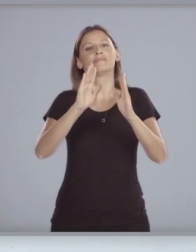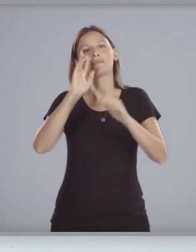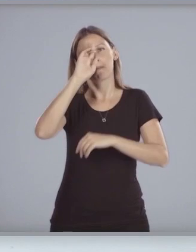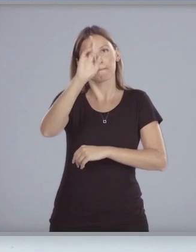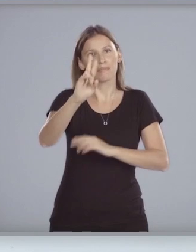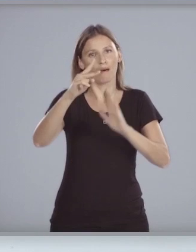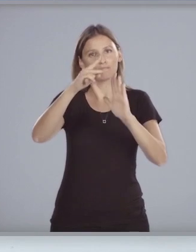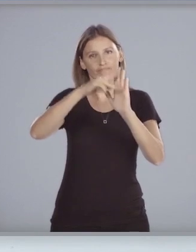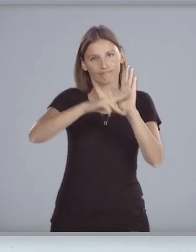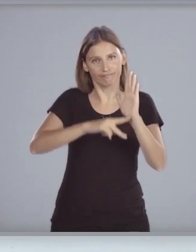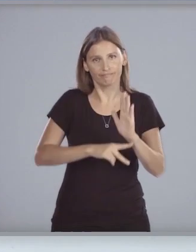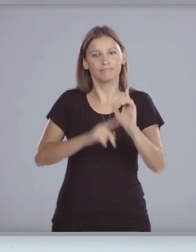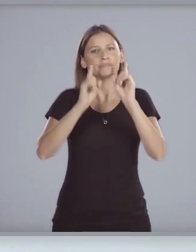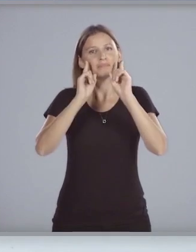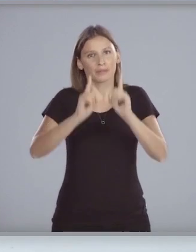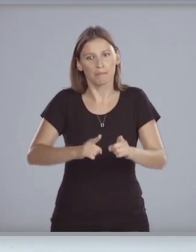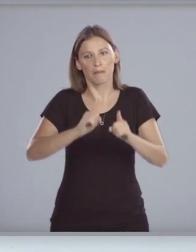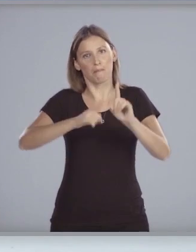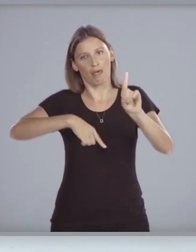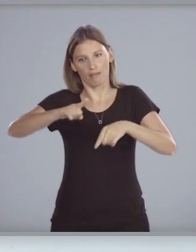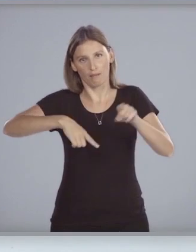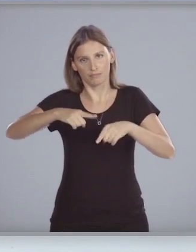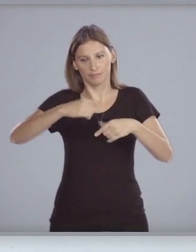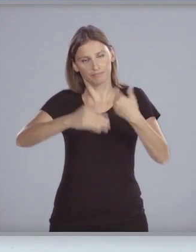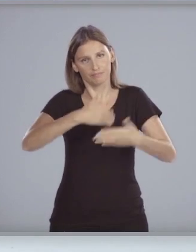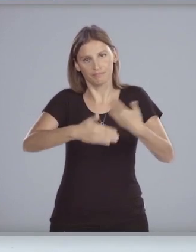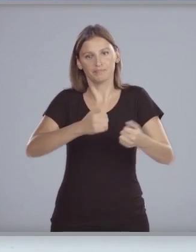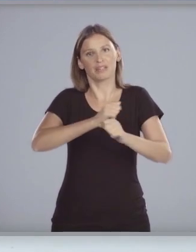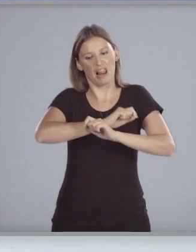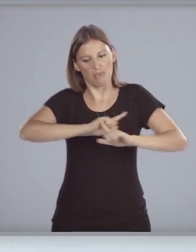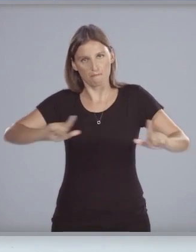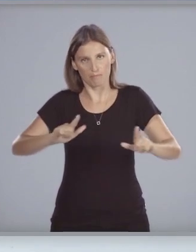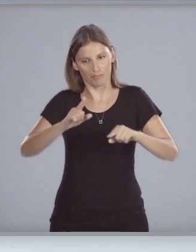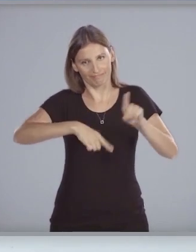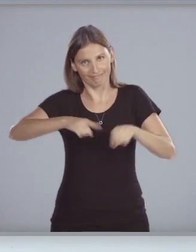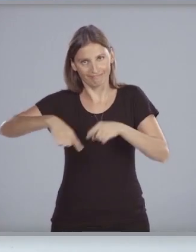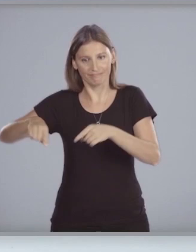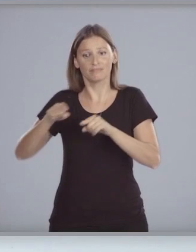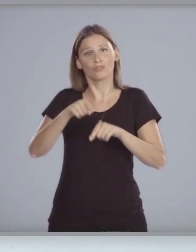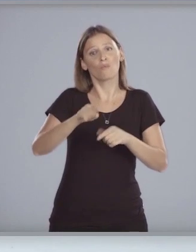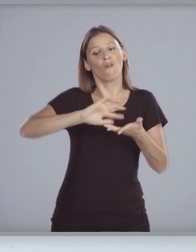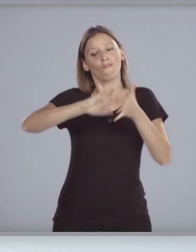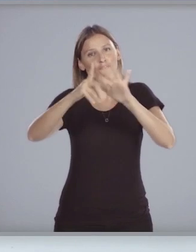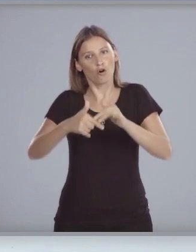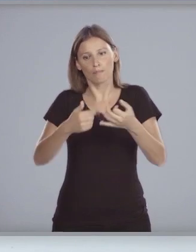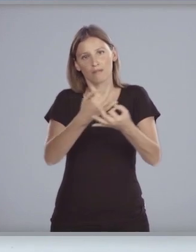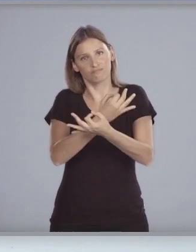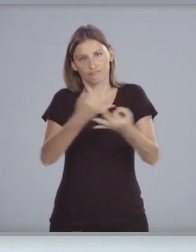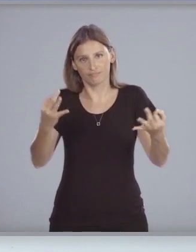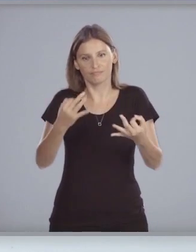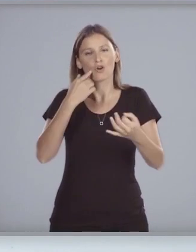actuación de la administración y a la transparencia constituyéndose como un instrumento